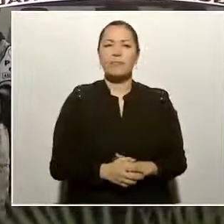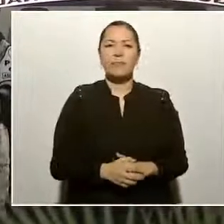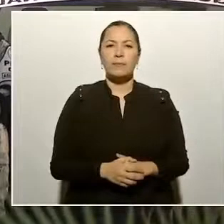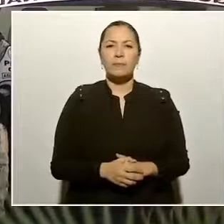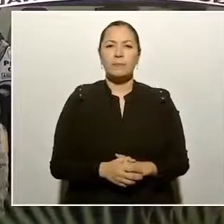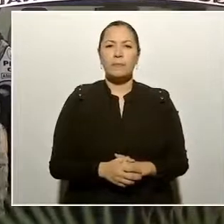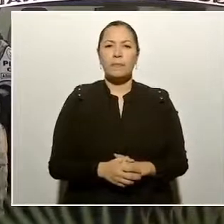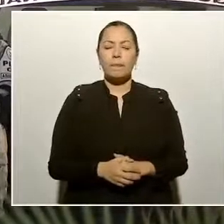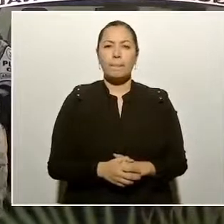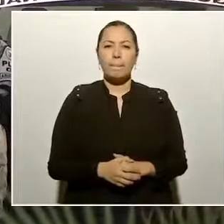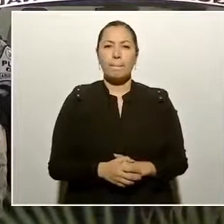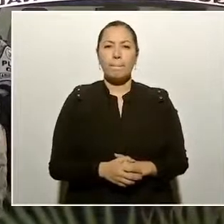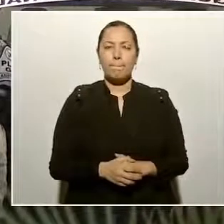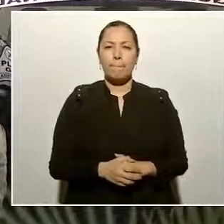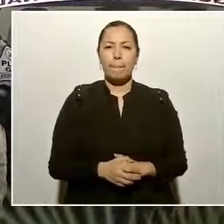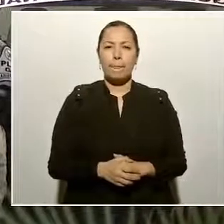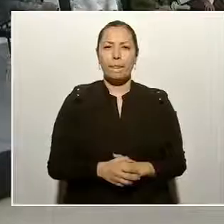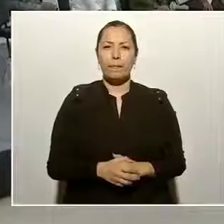con